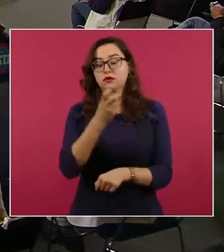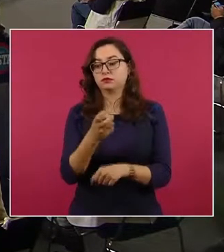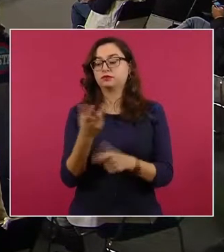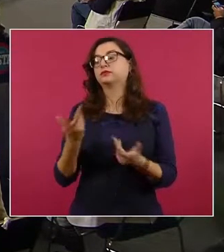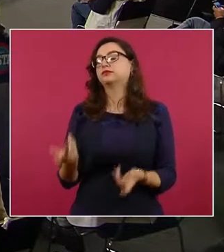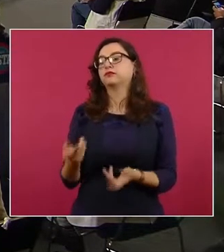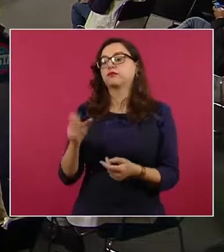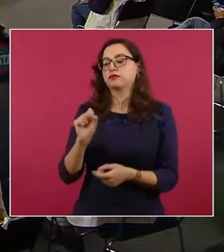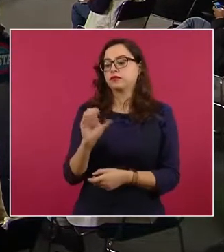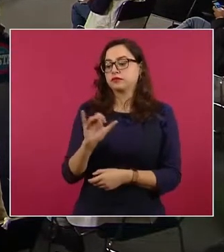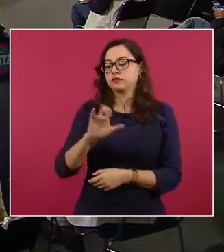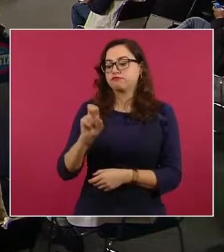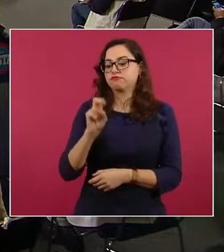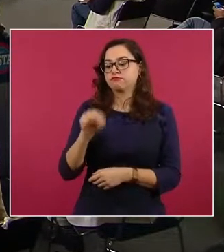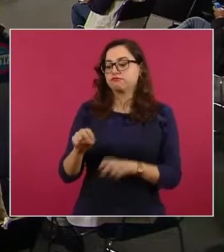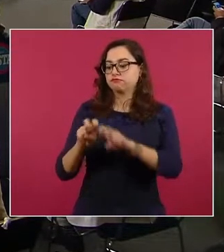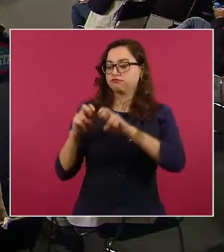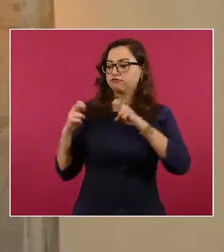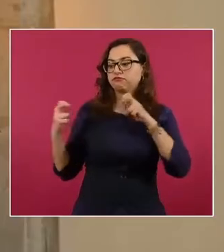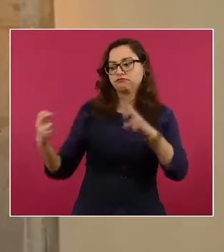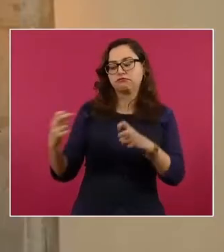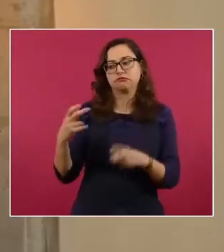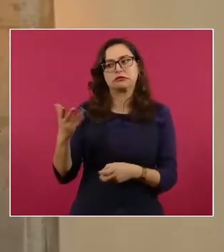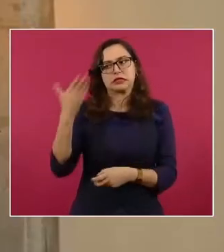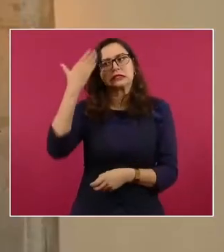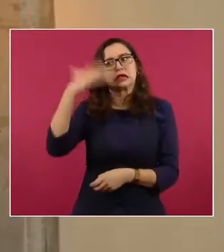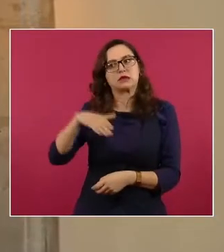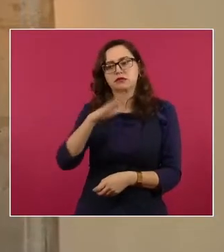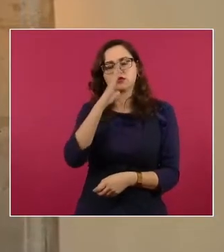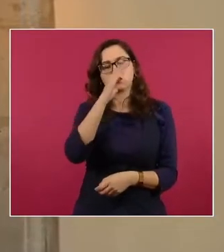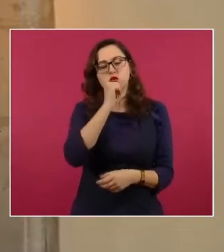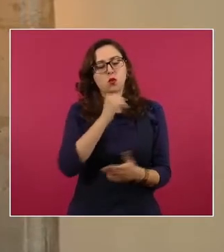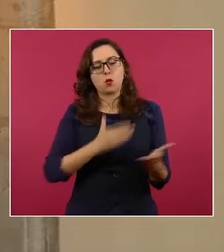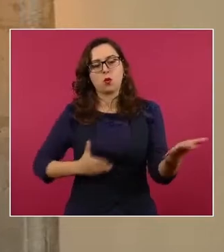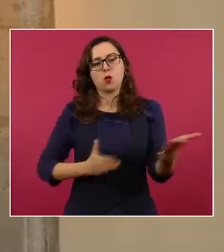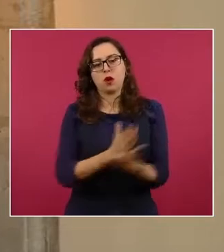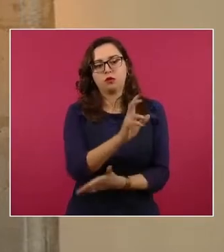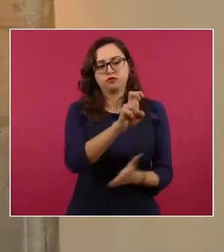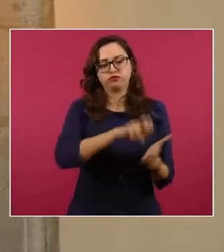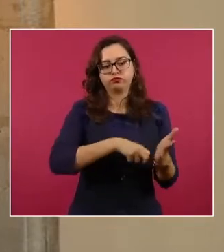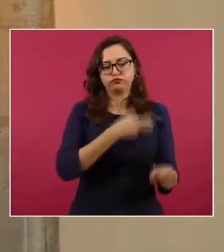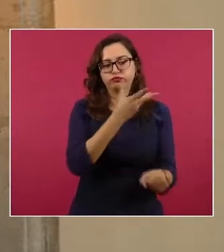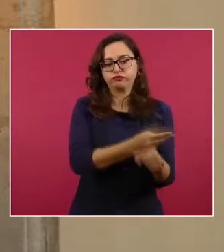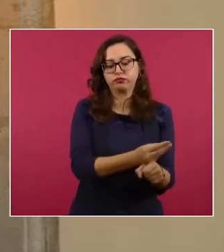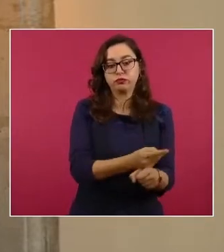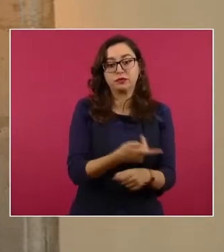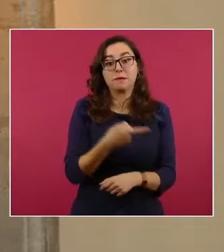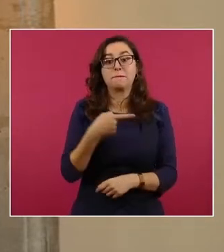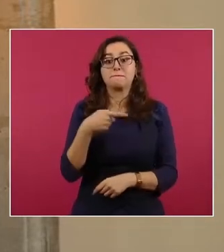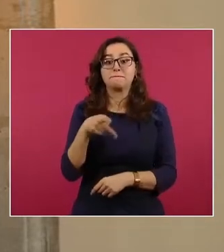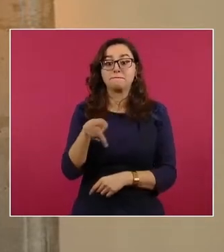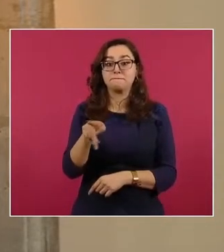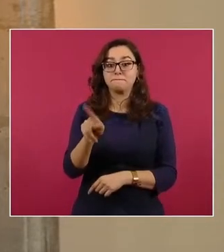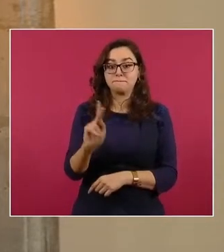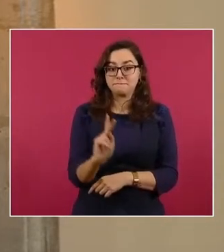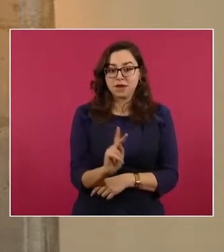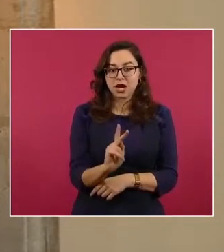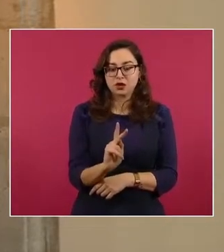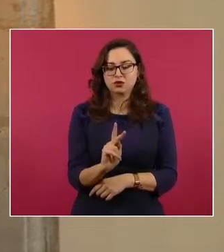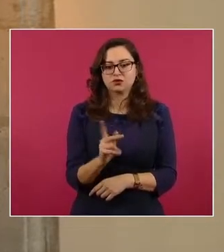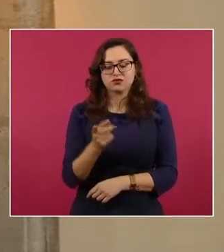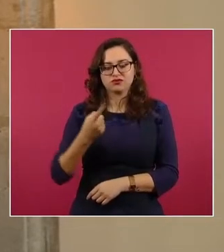Sin embargo, expresamos la preocupación porque, bajo el concepto de interpretación conforme